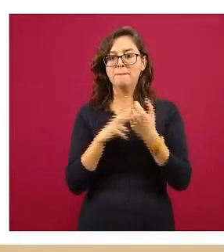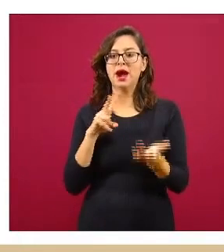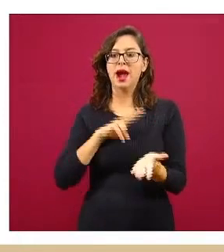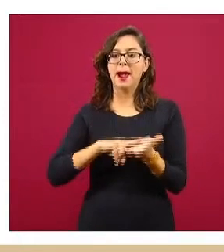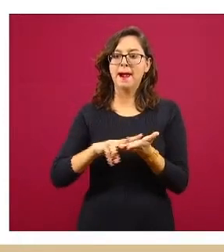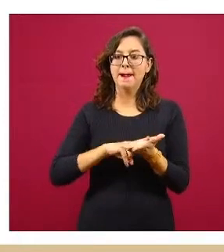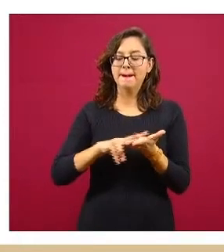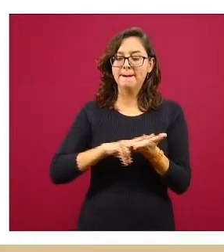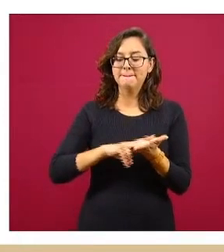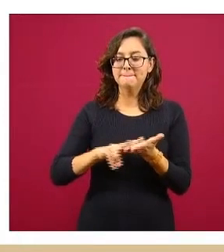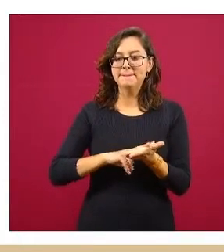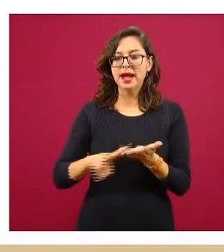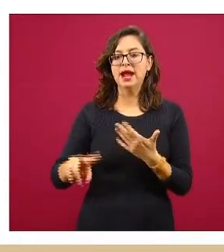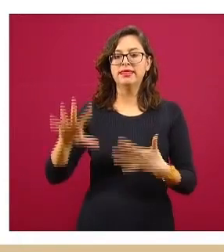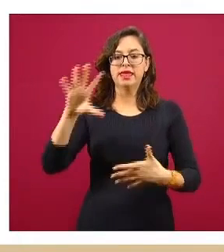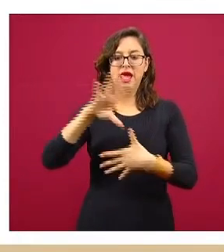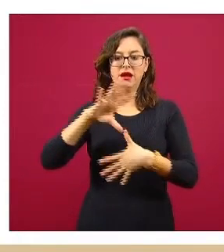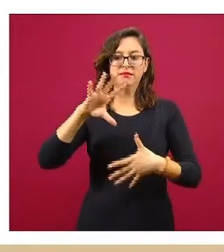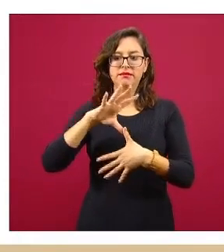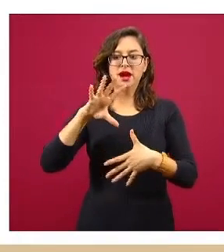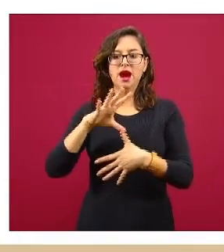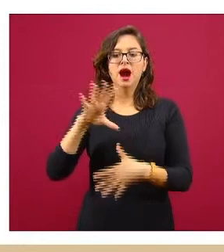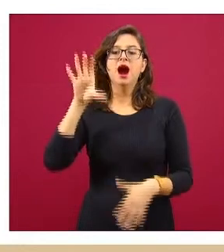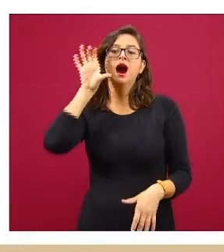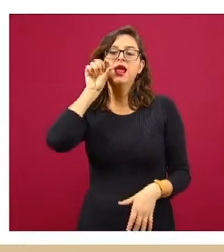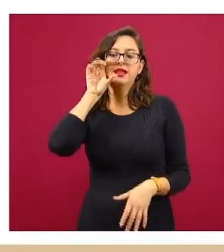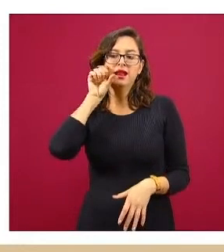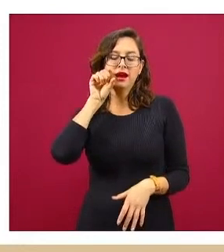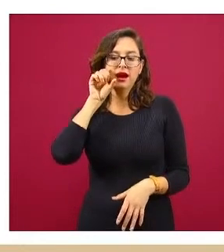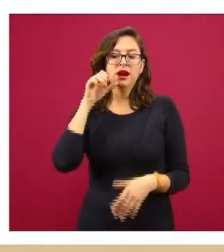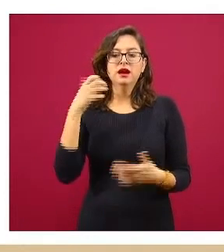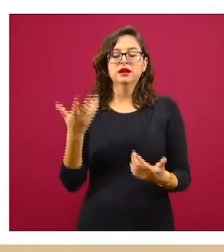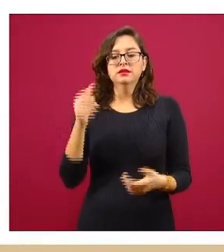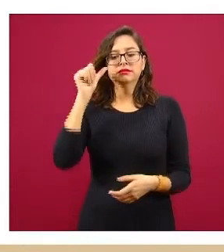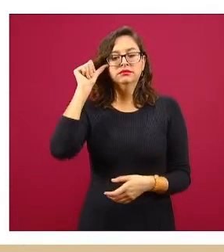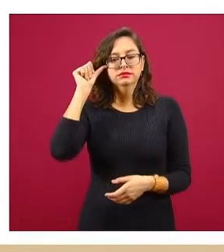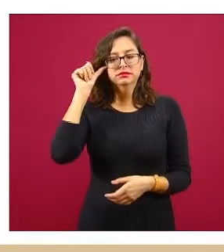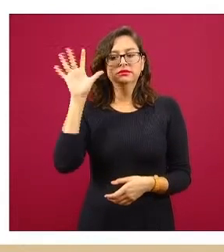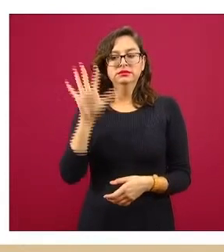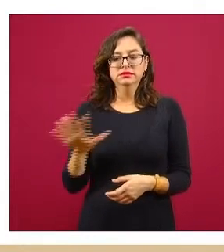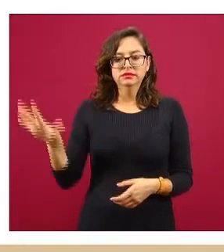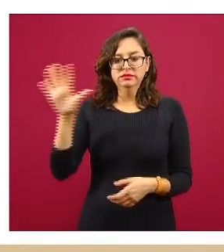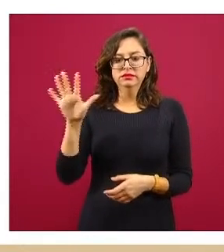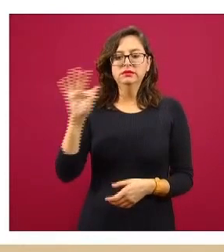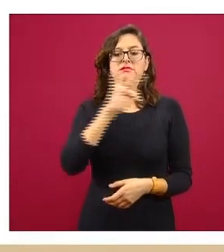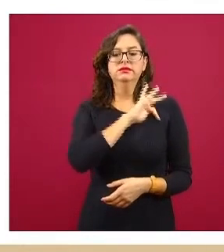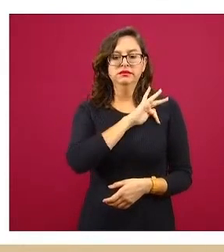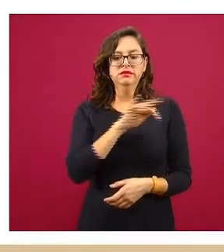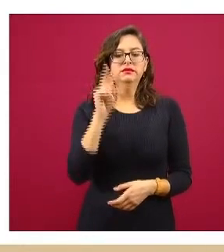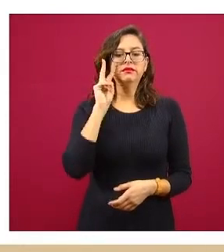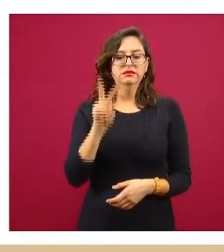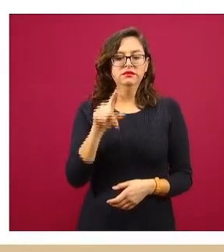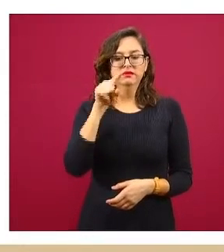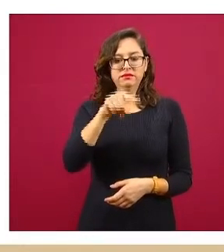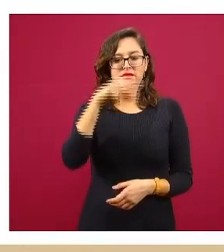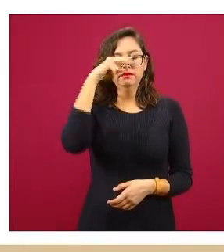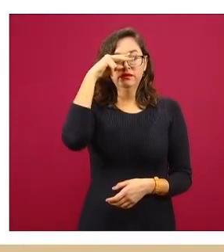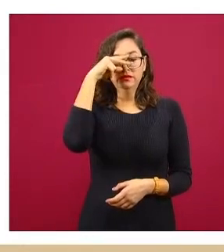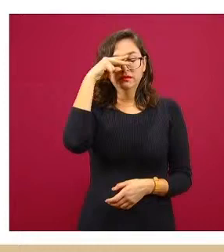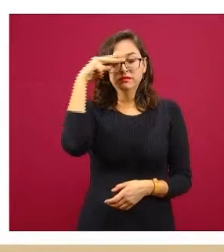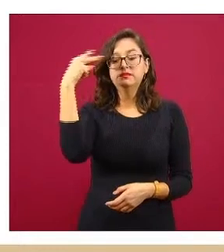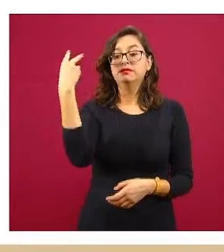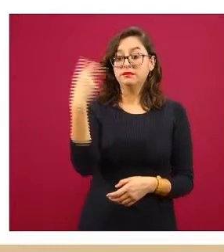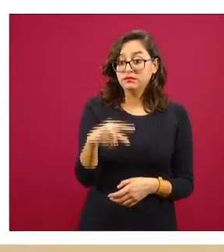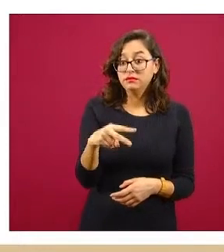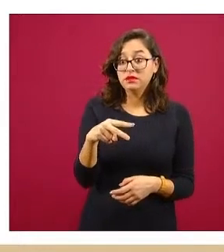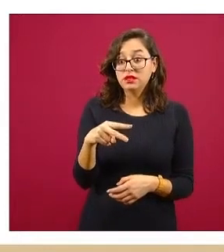verde tenemos a los países de América y en anaranjado tenemos algunos países en Asia, podemos ver que México pues está muy